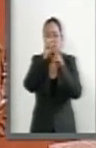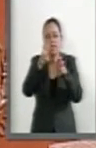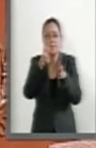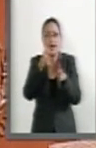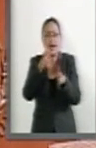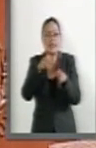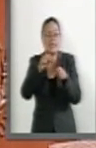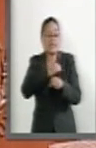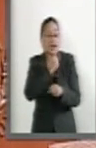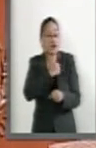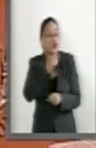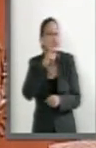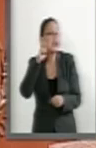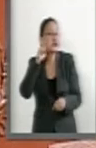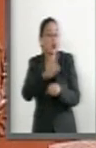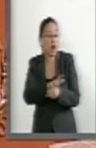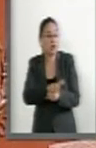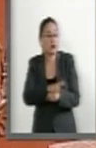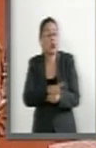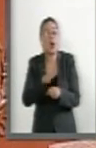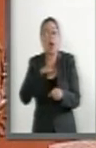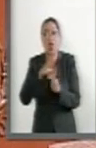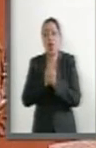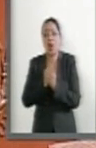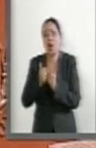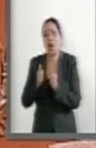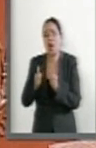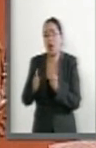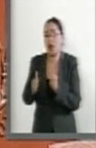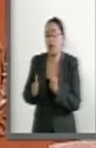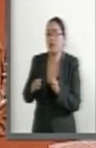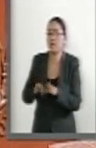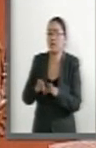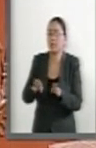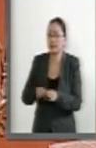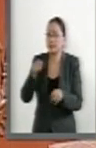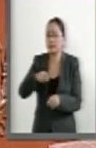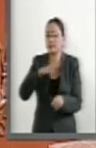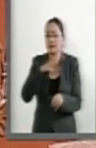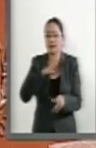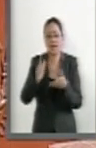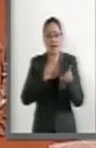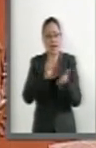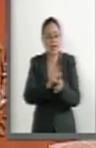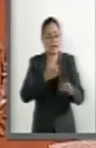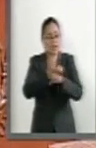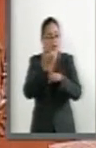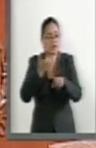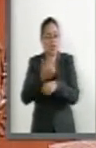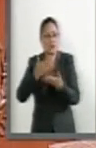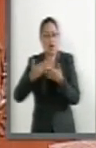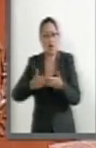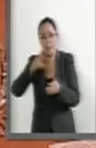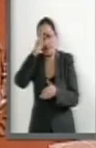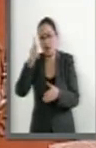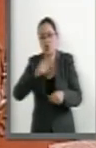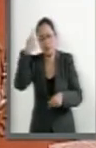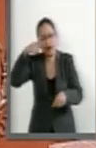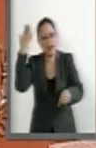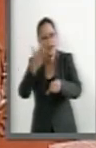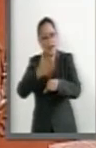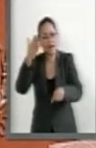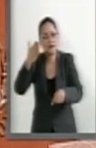y un peligrosísimo retroceso que ha llevado a que las legislaciones en los estados sean más penalizadoras,